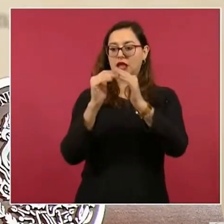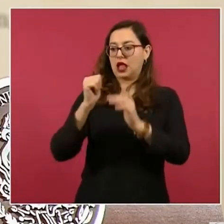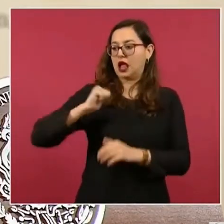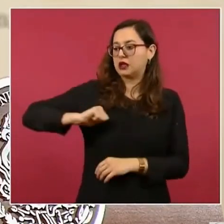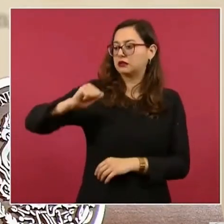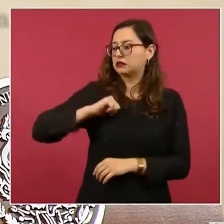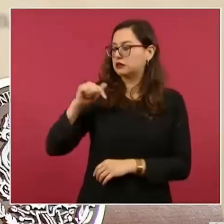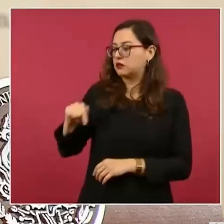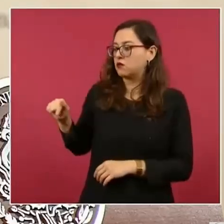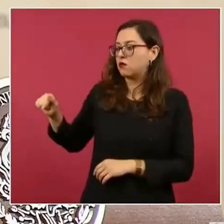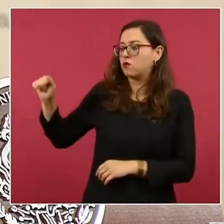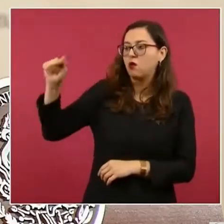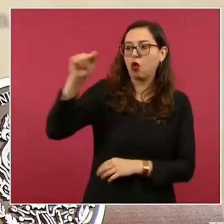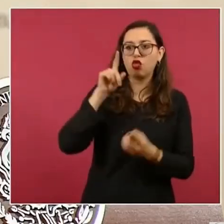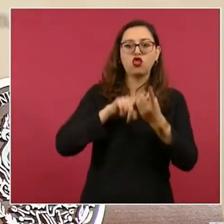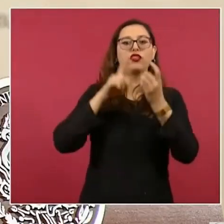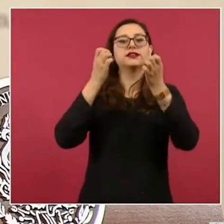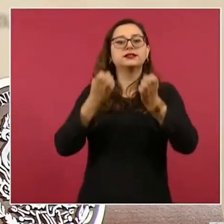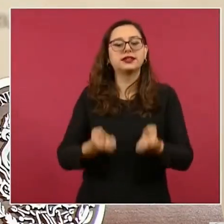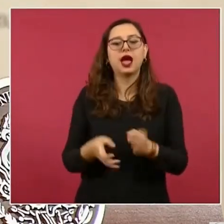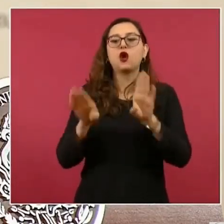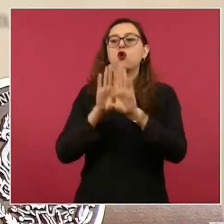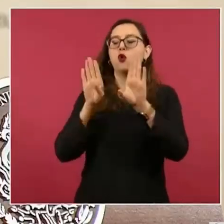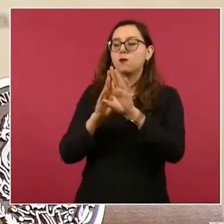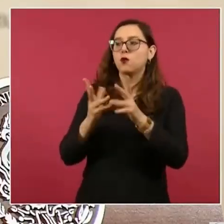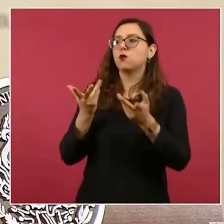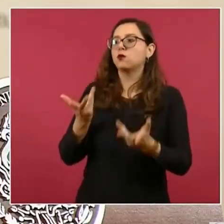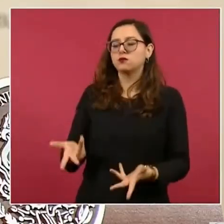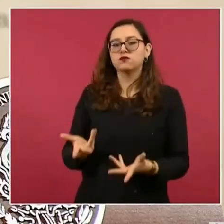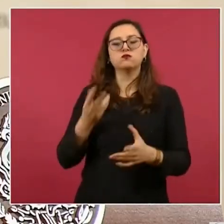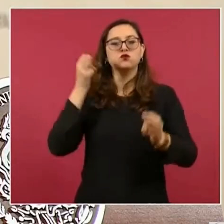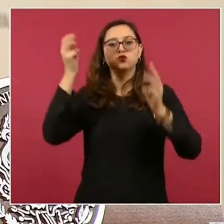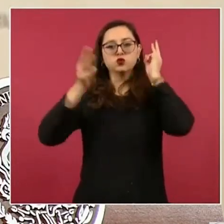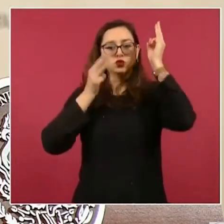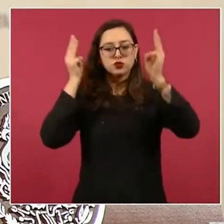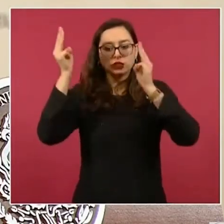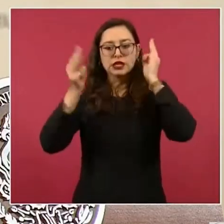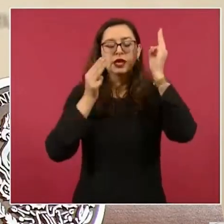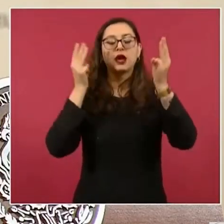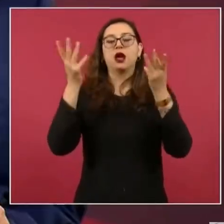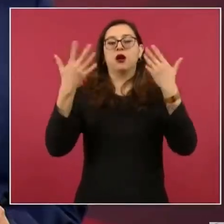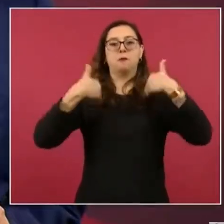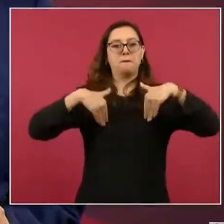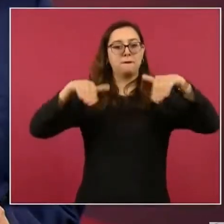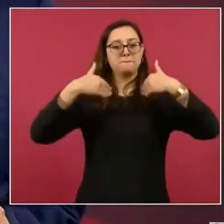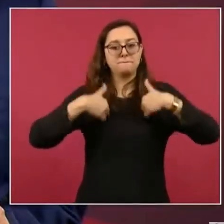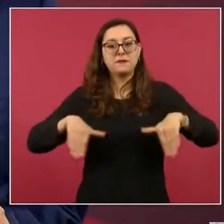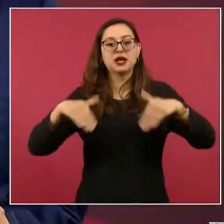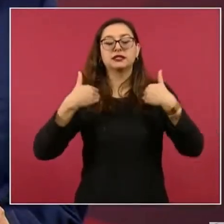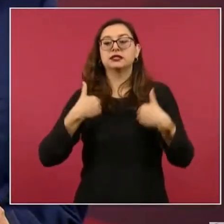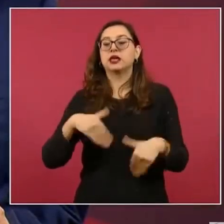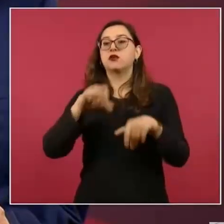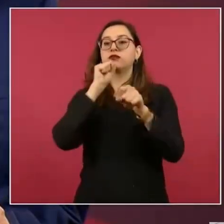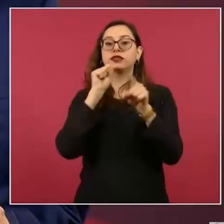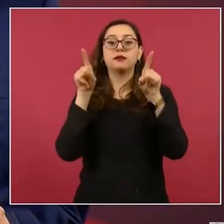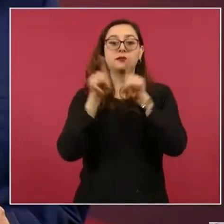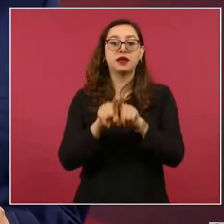los museos, los sitios de recreación, cascadas,